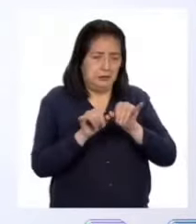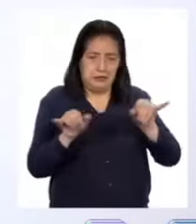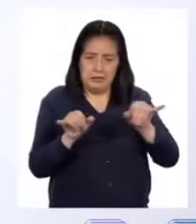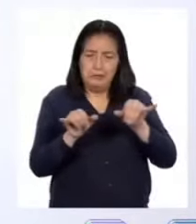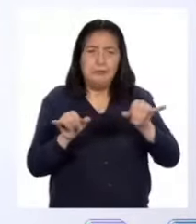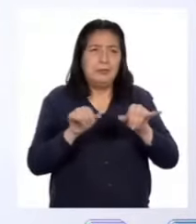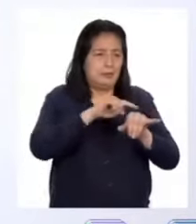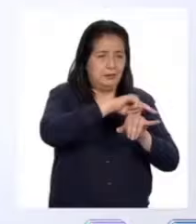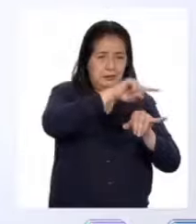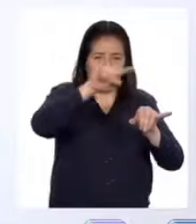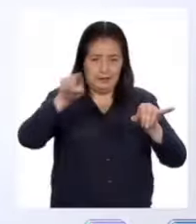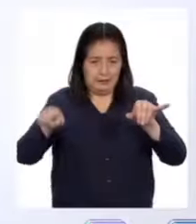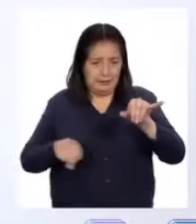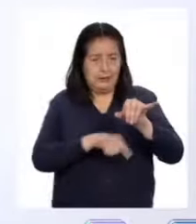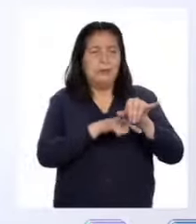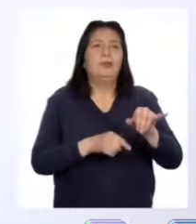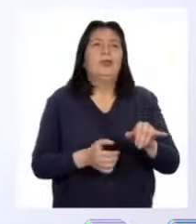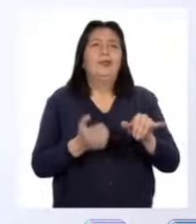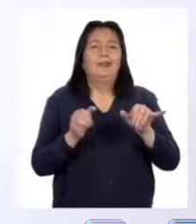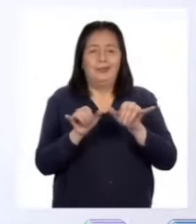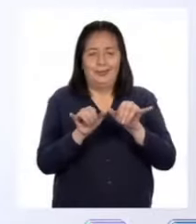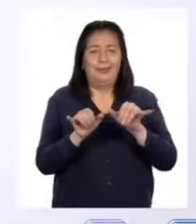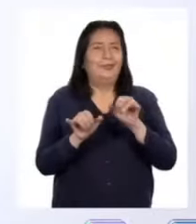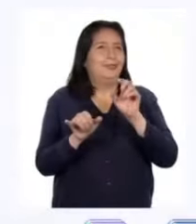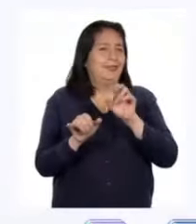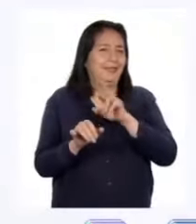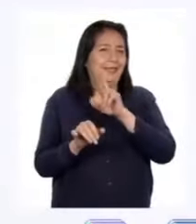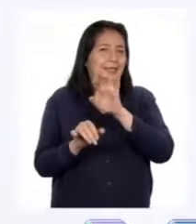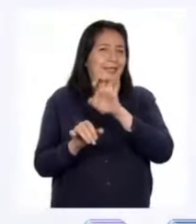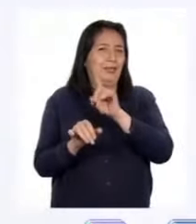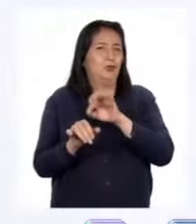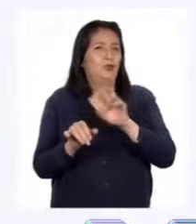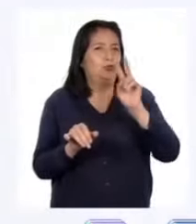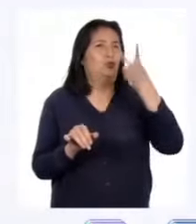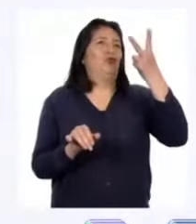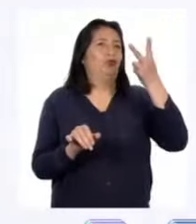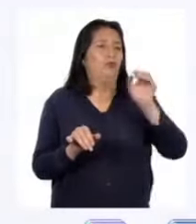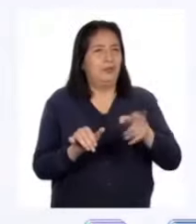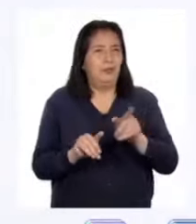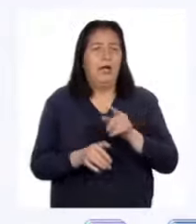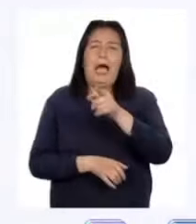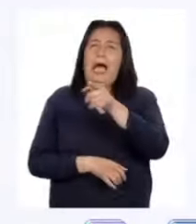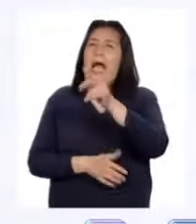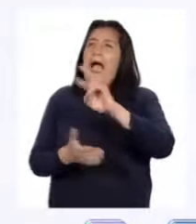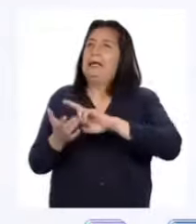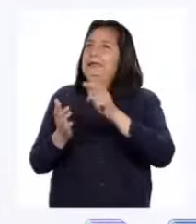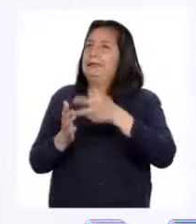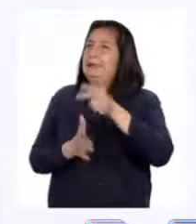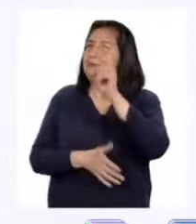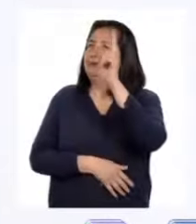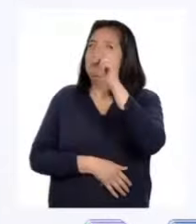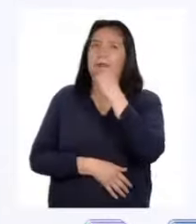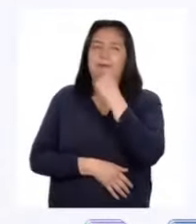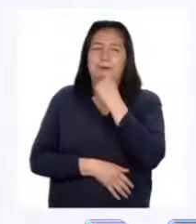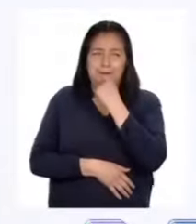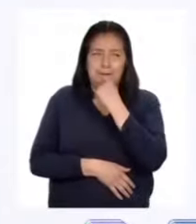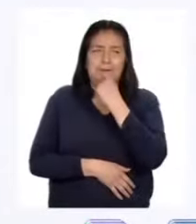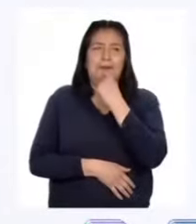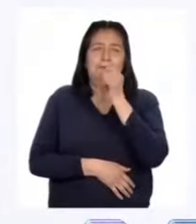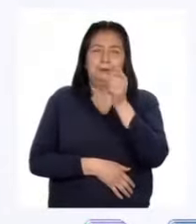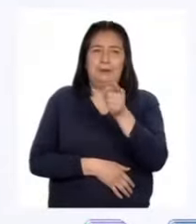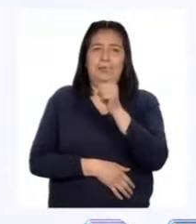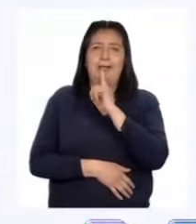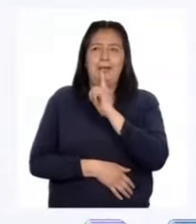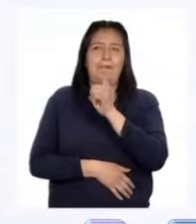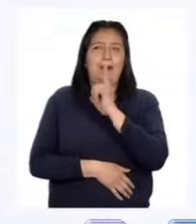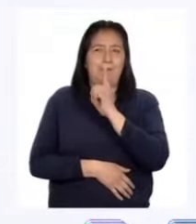del diámetro es dos veces la medida del radio. Eso significa, profesora, que... Para que el